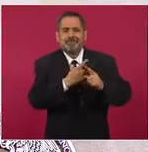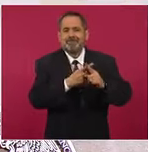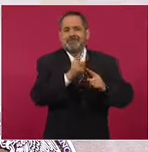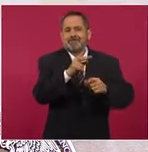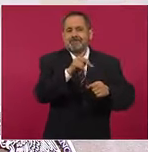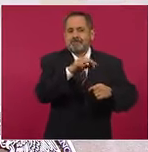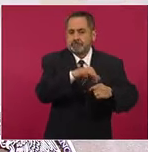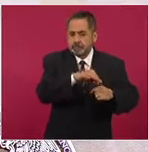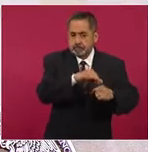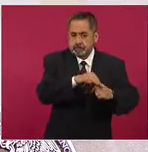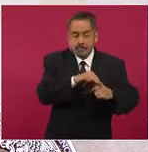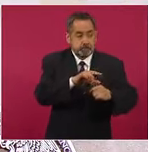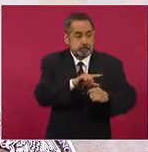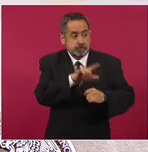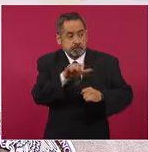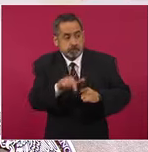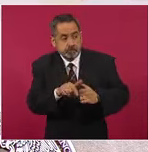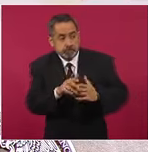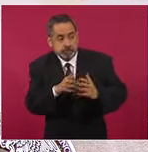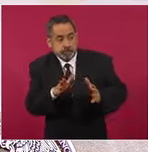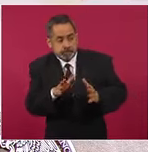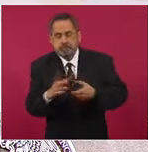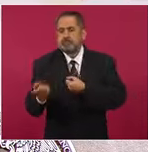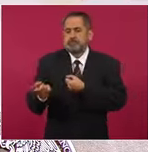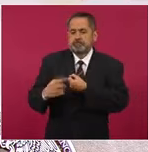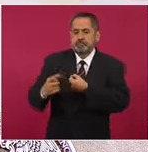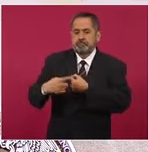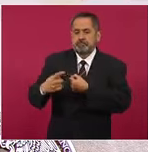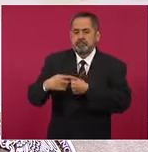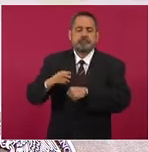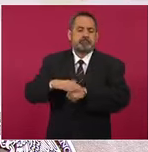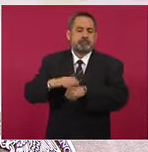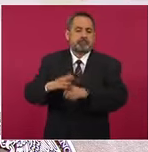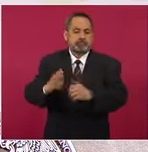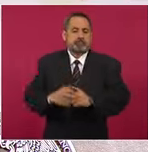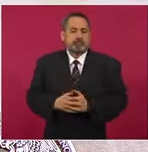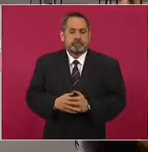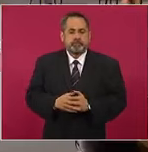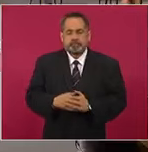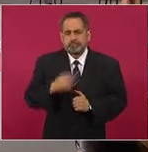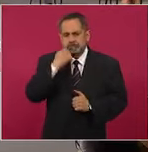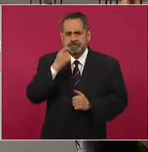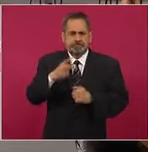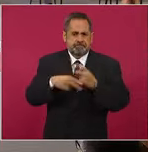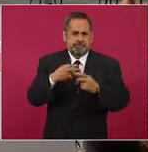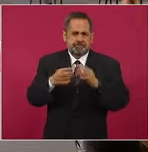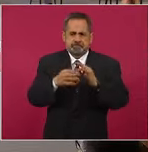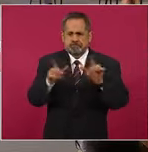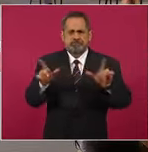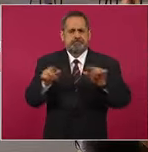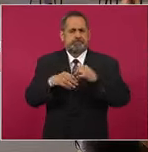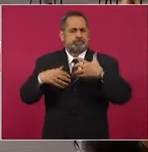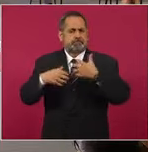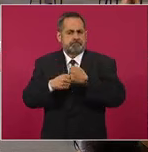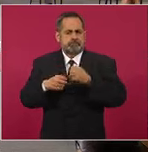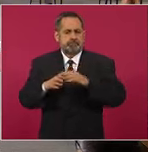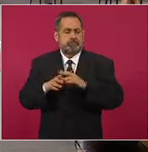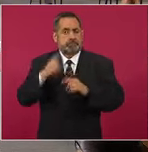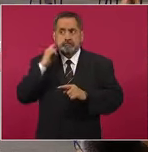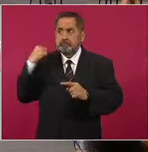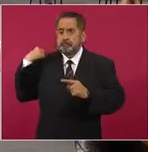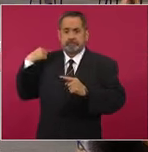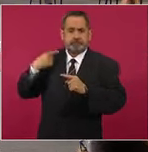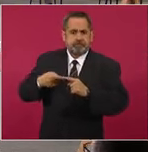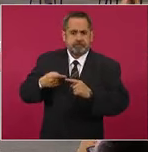marque justo los tiempos que así lo permiten. Sí, me gustaría hacer un resumen nada más, decir que a la fecha